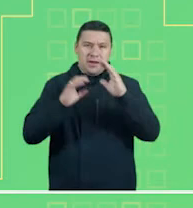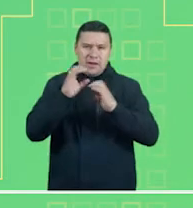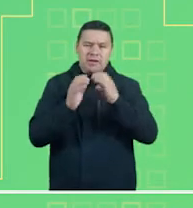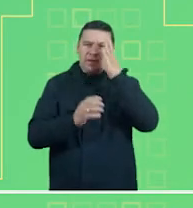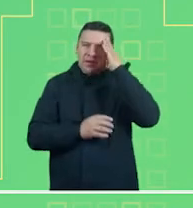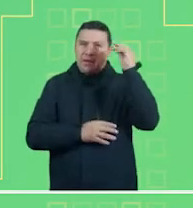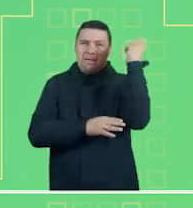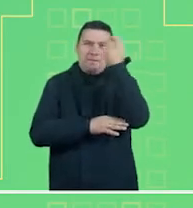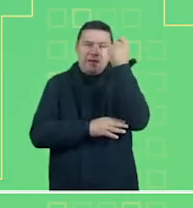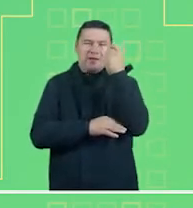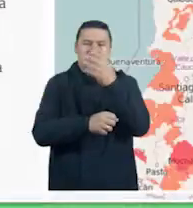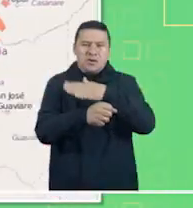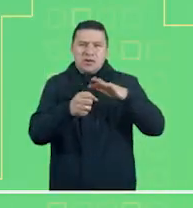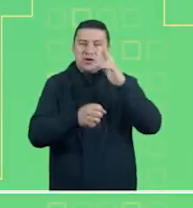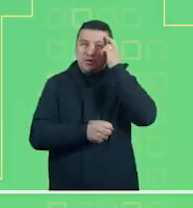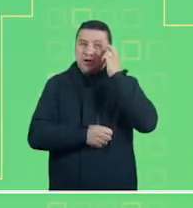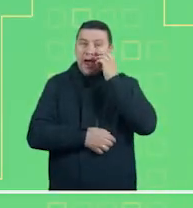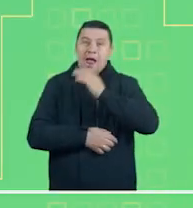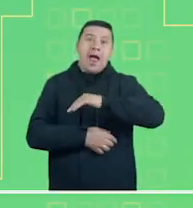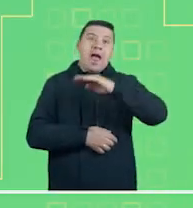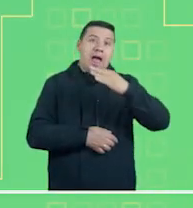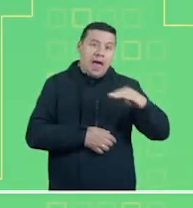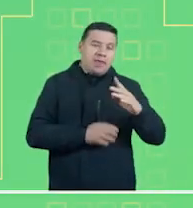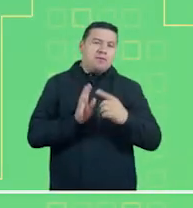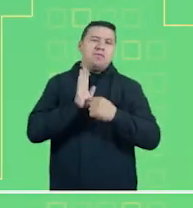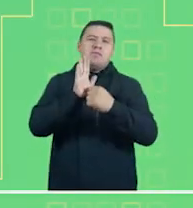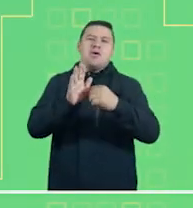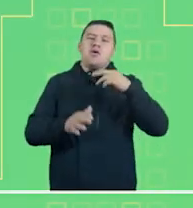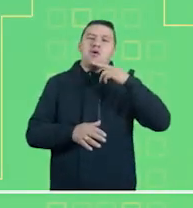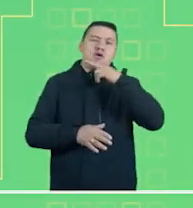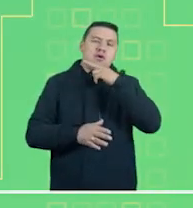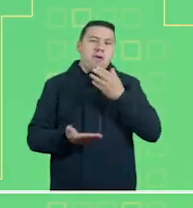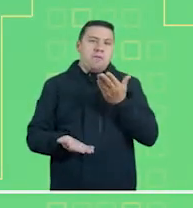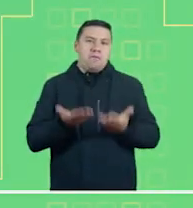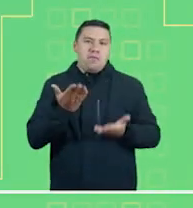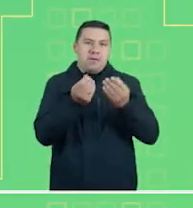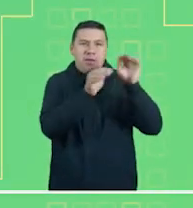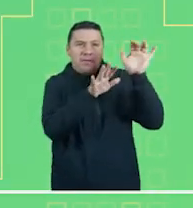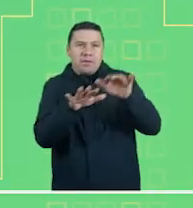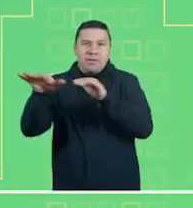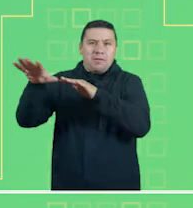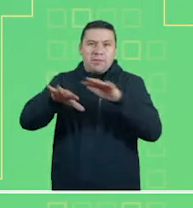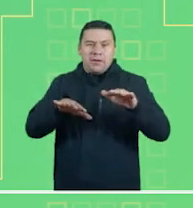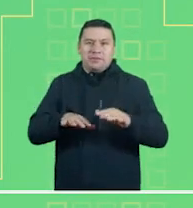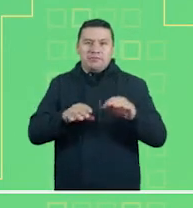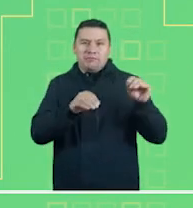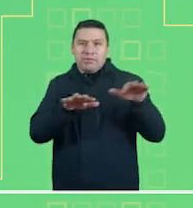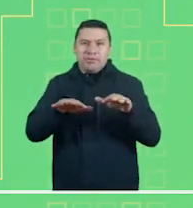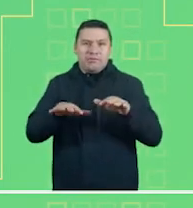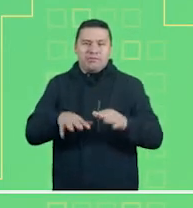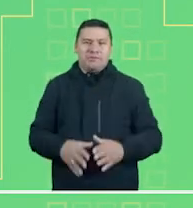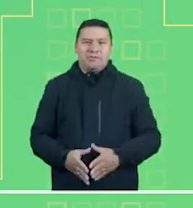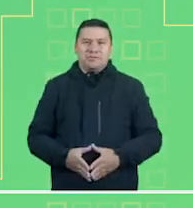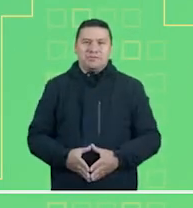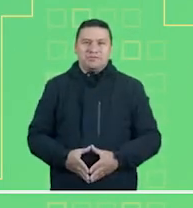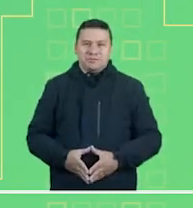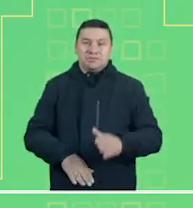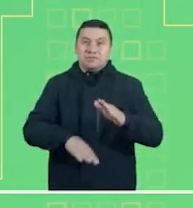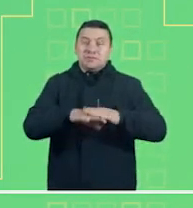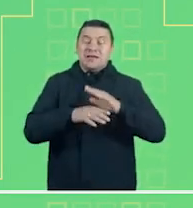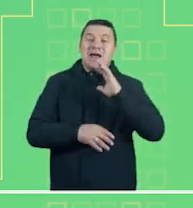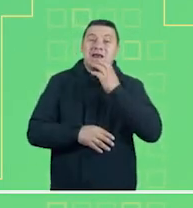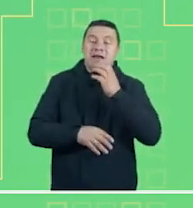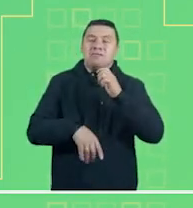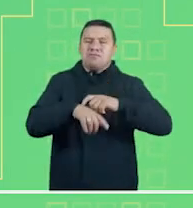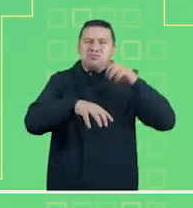Guajira y Cesar. En los departamentos de Valle del Cauca, Quindío, Meta, Cundinamarca, Chocó y Antioquia, se presenta